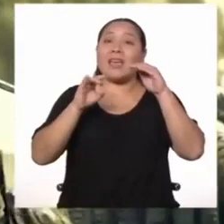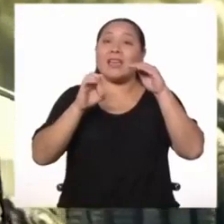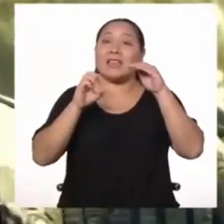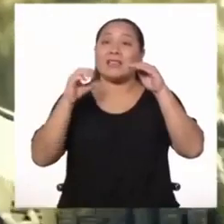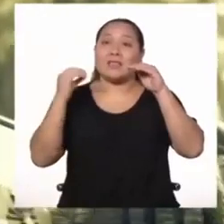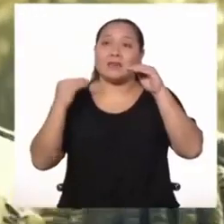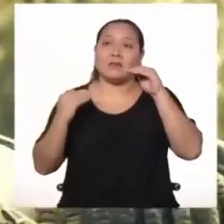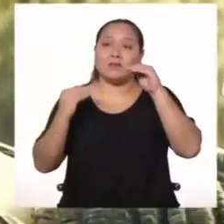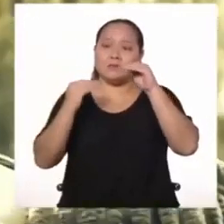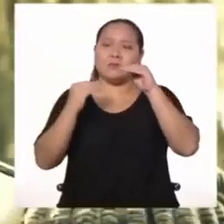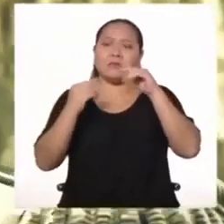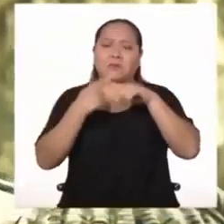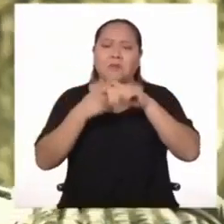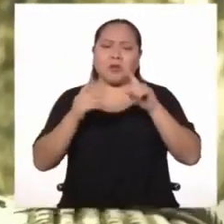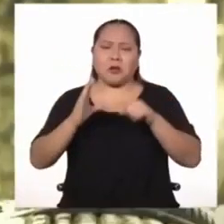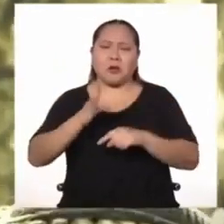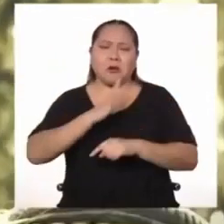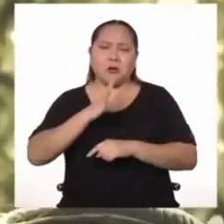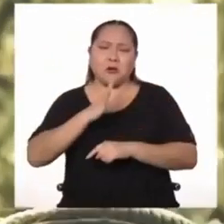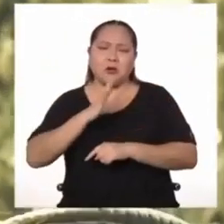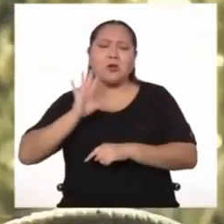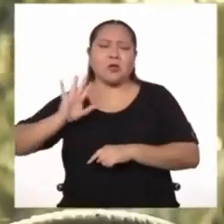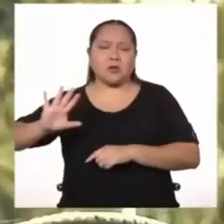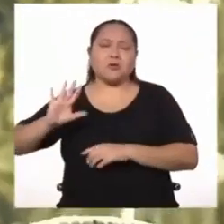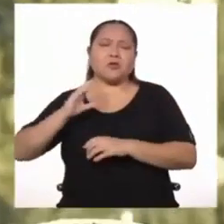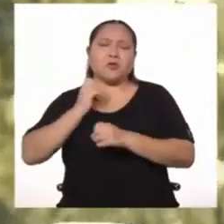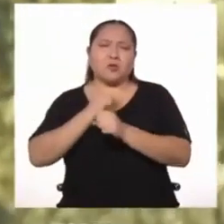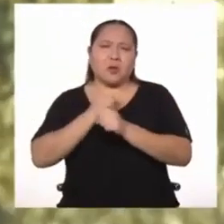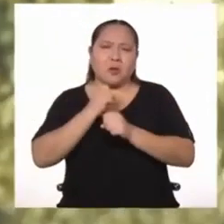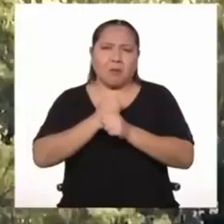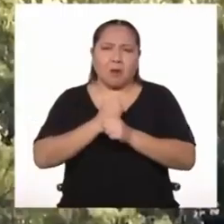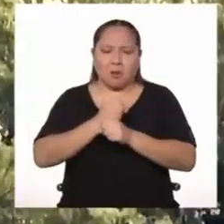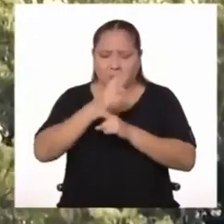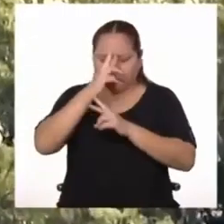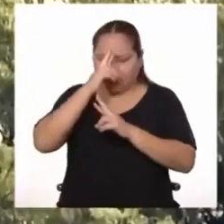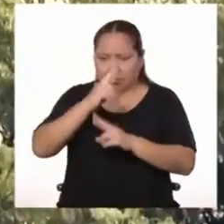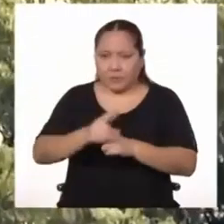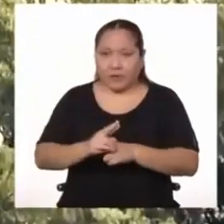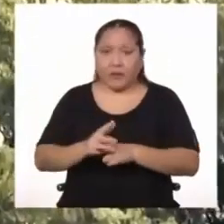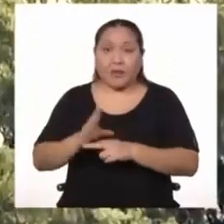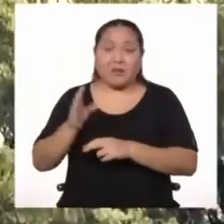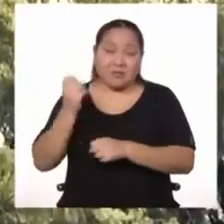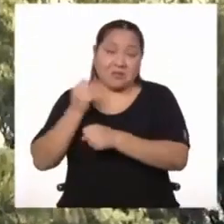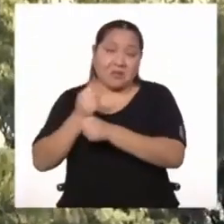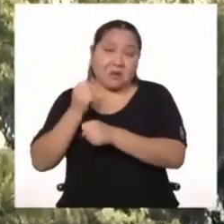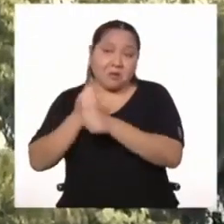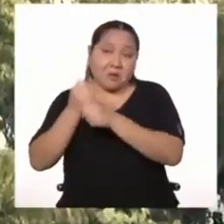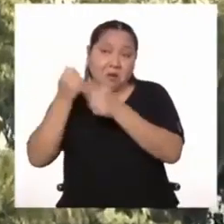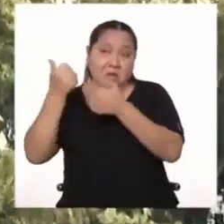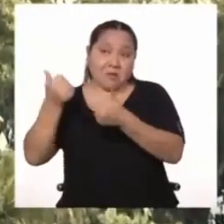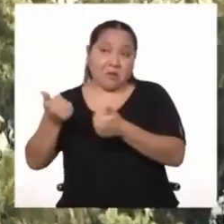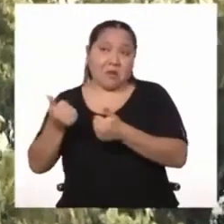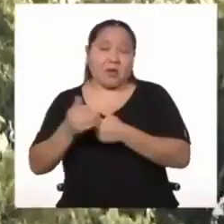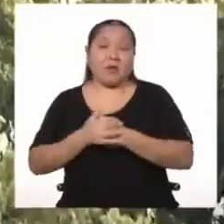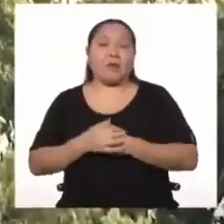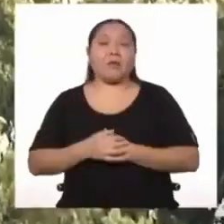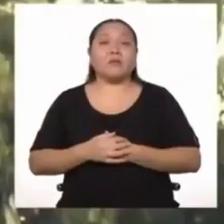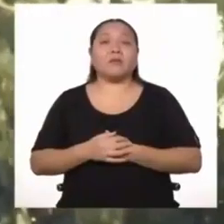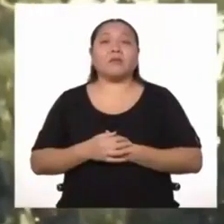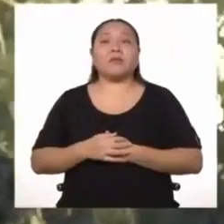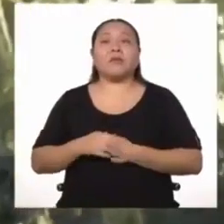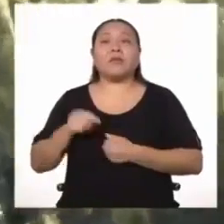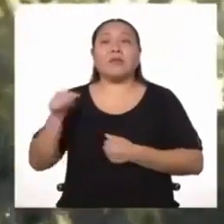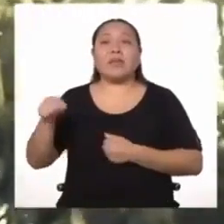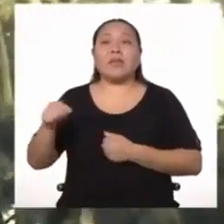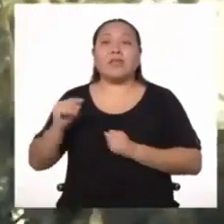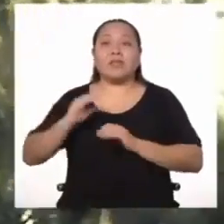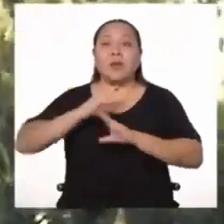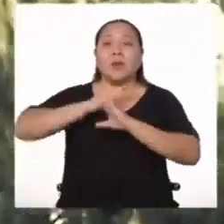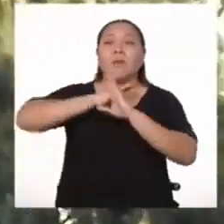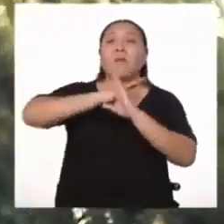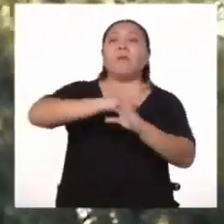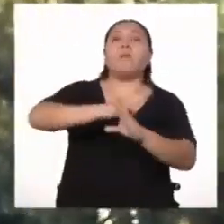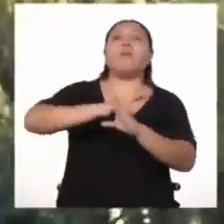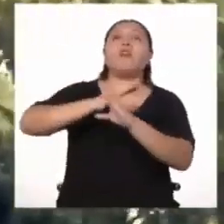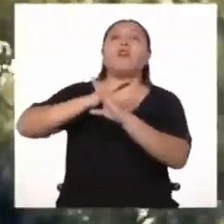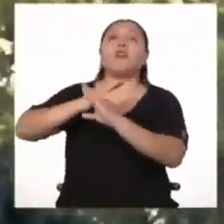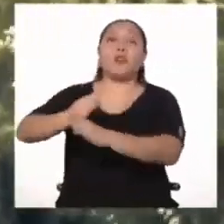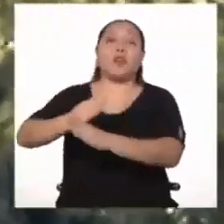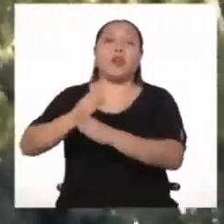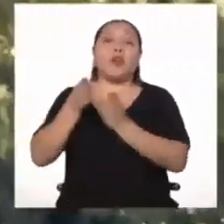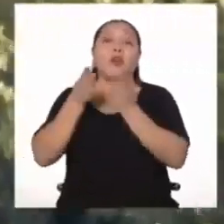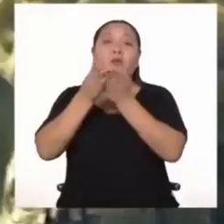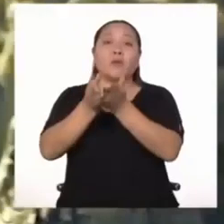digamos, muy correcta, que hace su trabajo y funciona muy bien, sobre todo durante el bloqueo naval del año 19